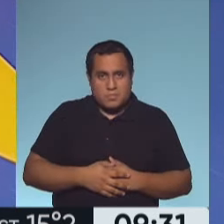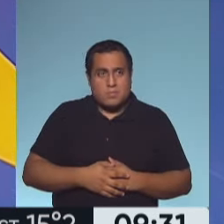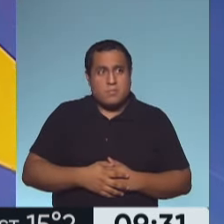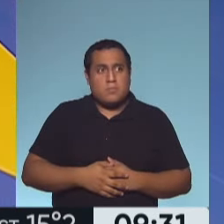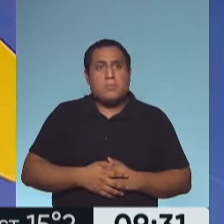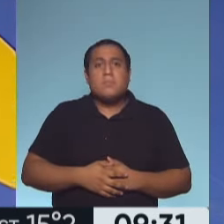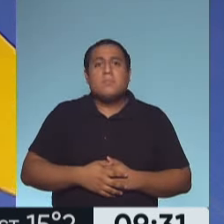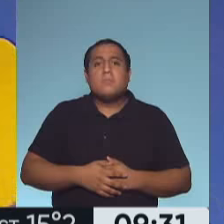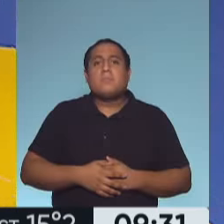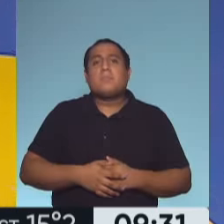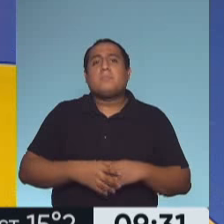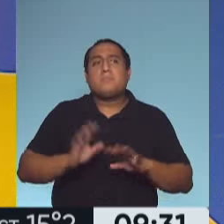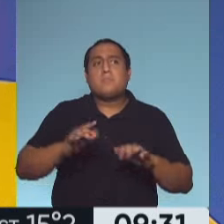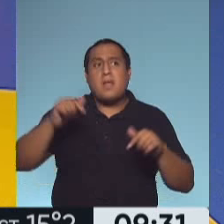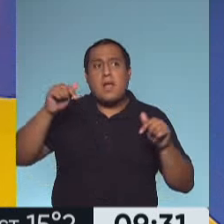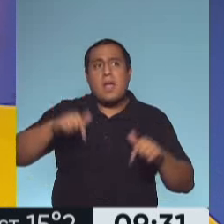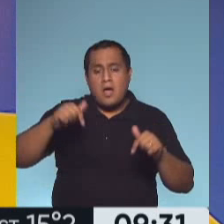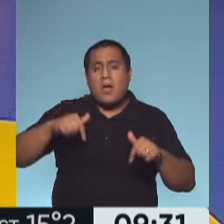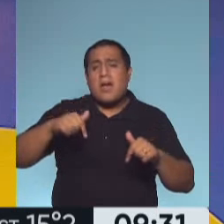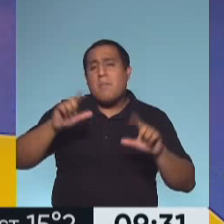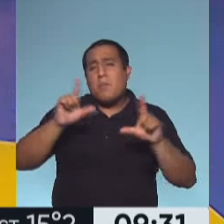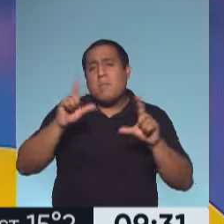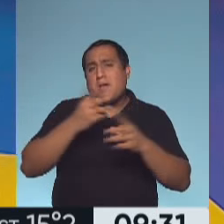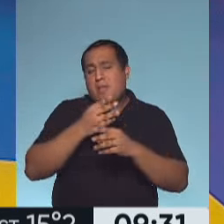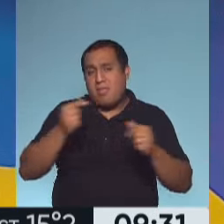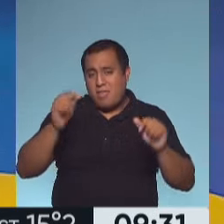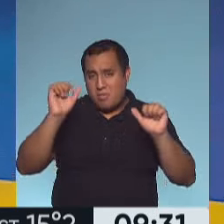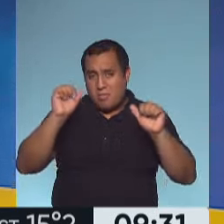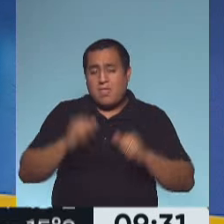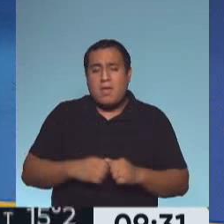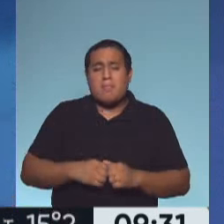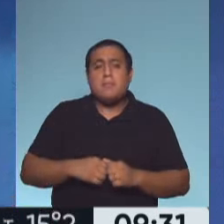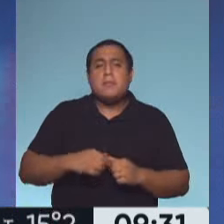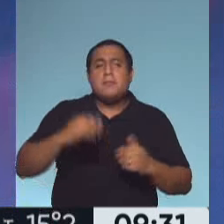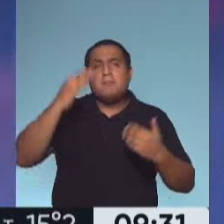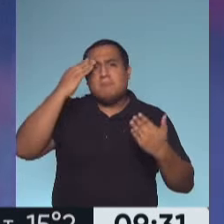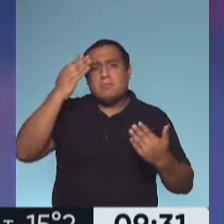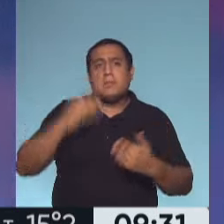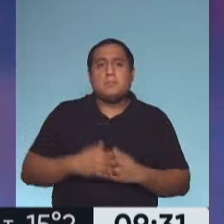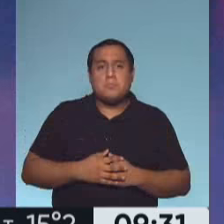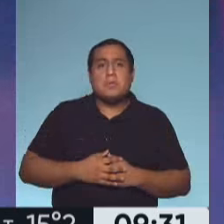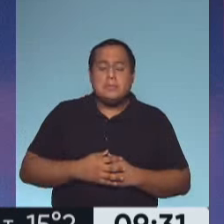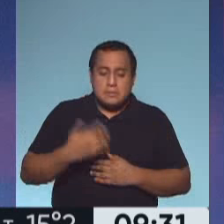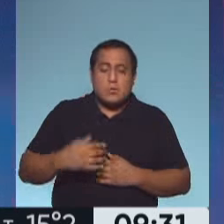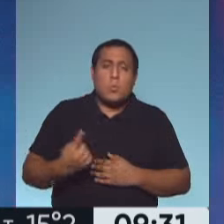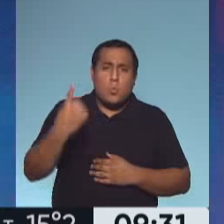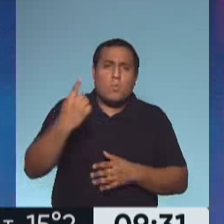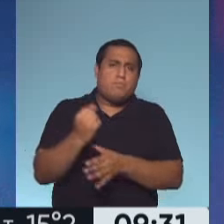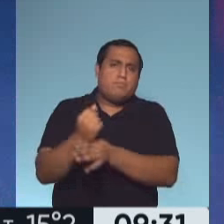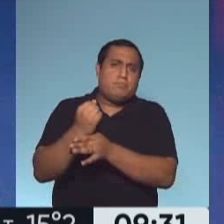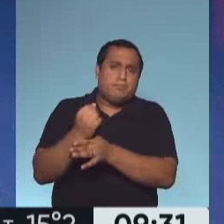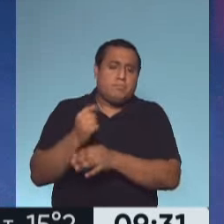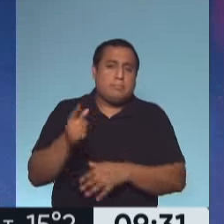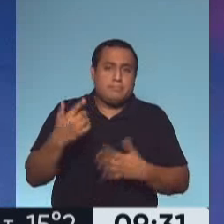Adiós. Muy bien, y nos despedimos de este programa que hacemos en honor quizás a alguien que sin dudas ha sido un referente en la